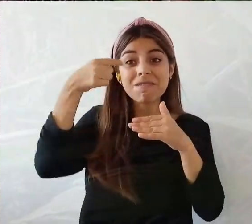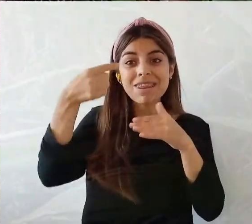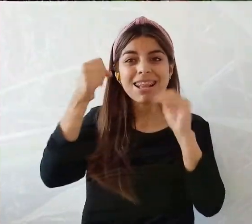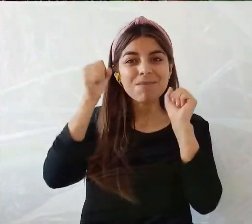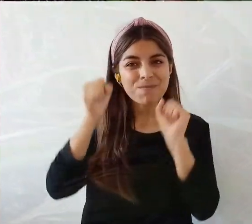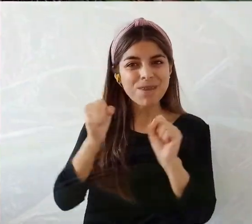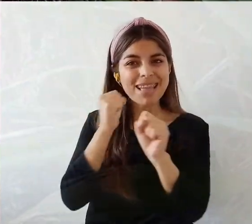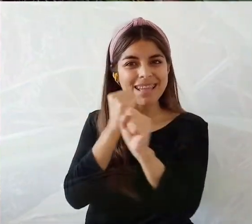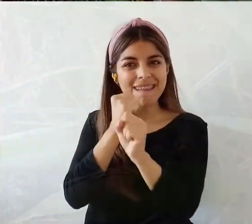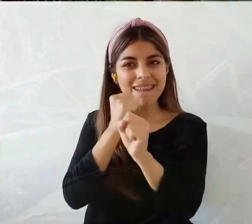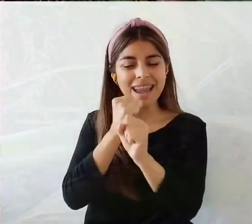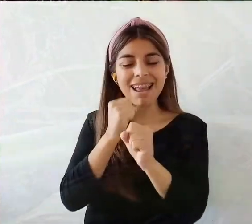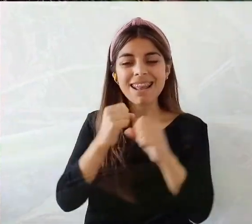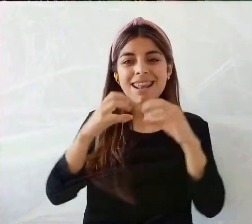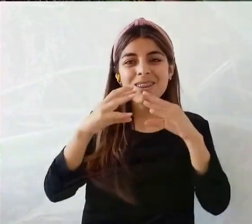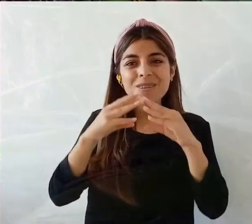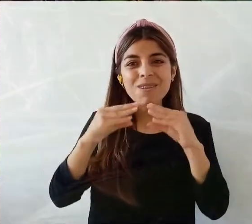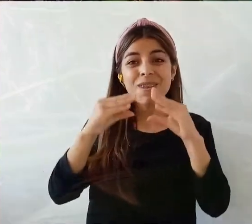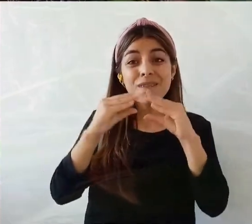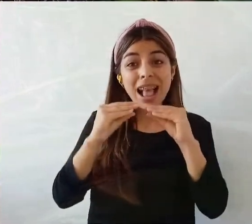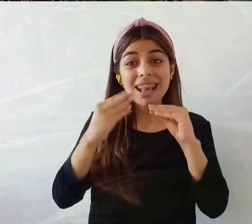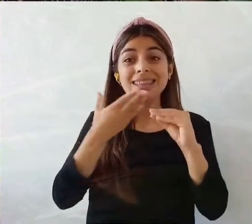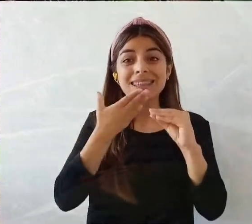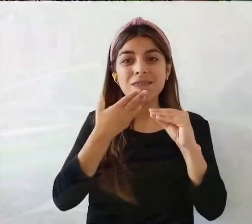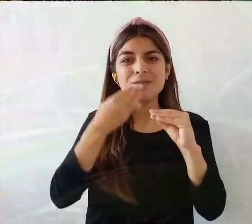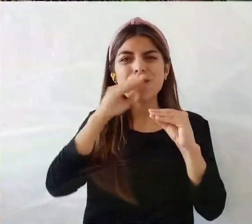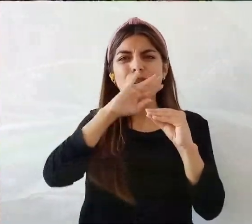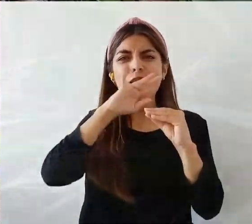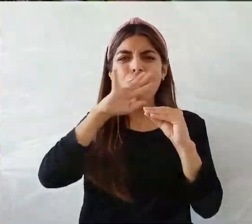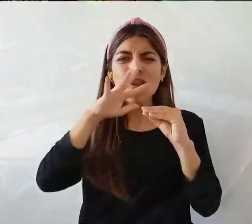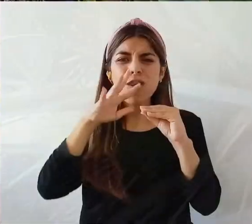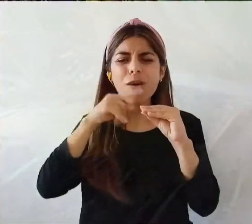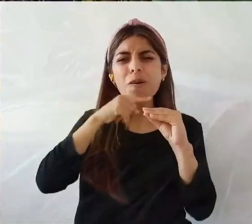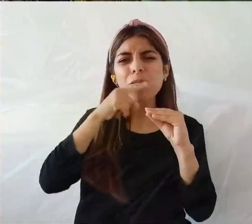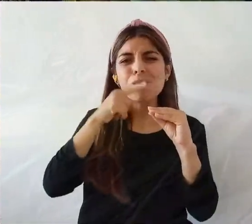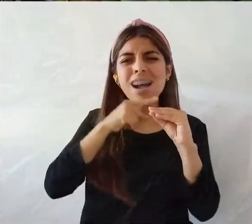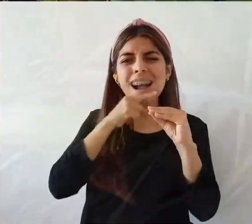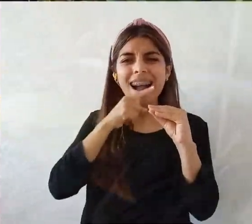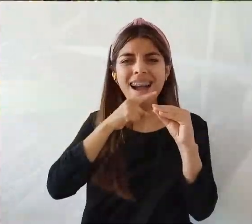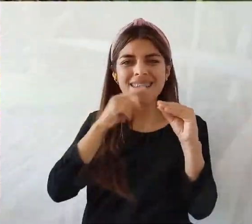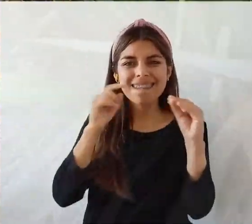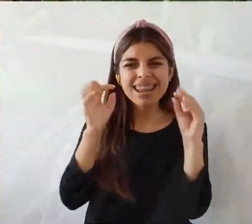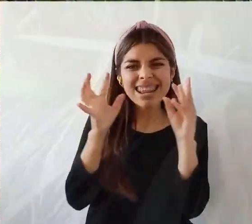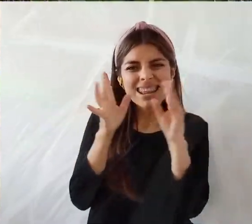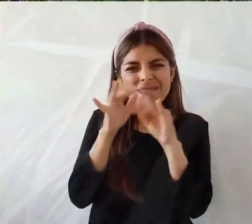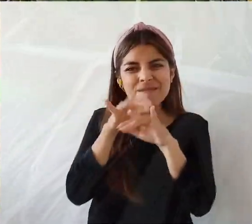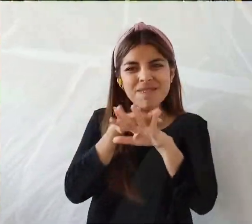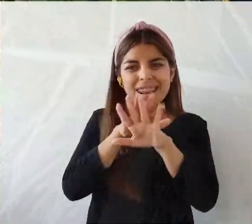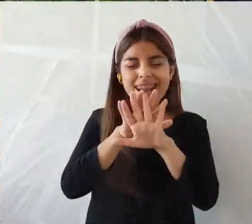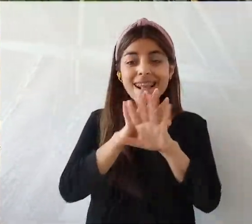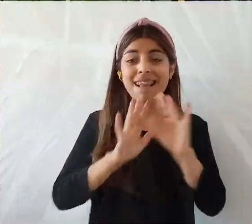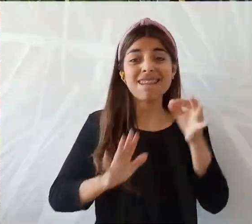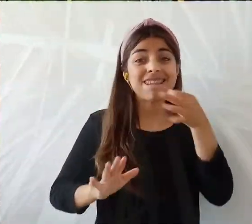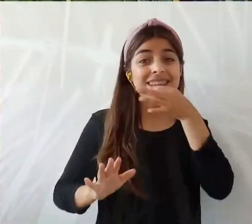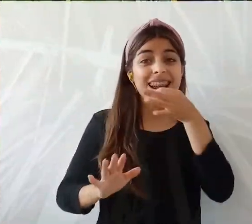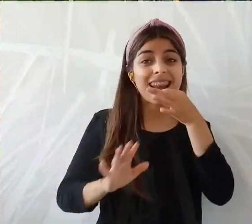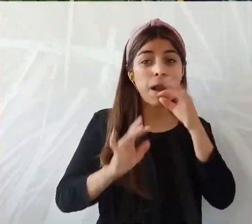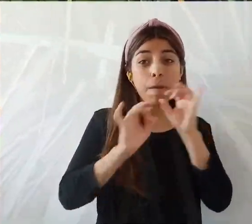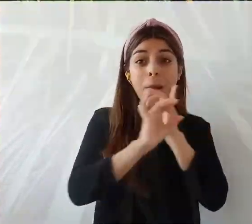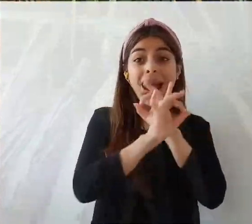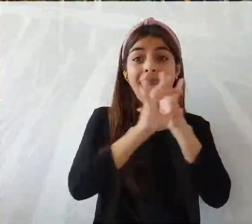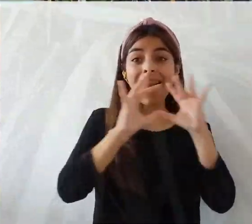¿Blanda y toma un color más blanco? Sí, toma un color más café. Ah. Porque cuando queda más verde claro, ¿eh?